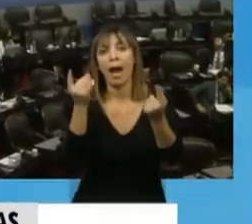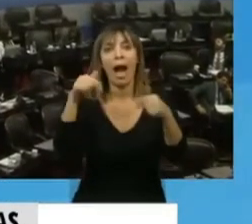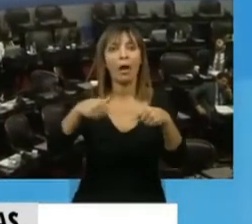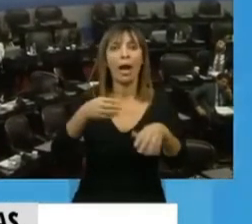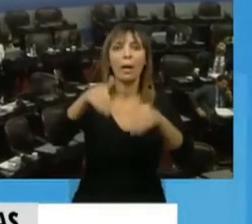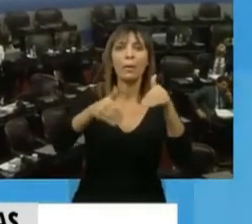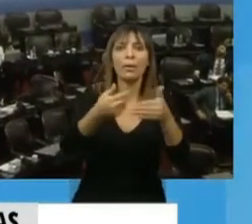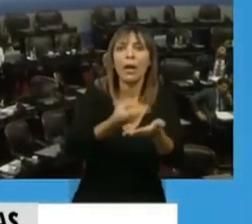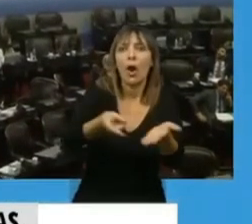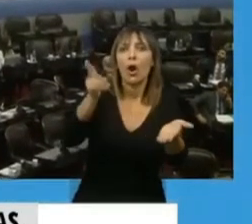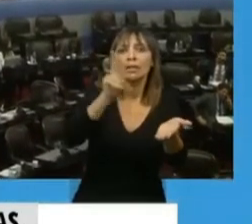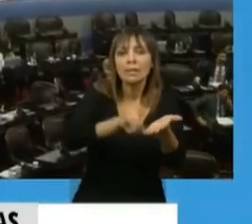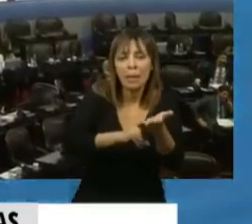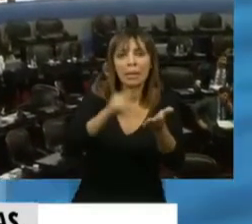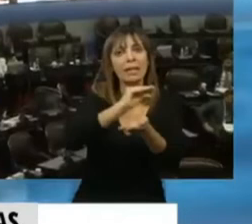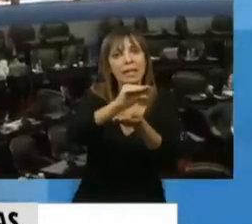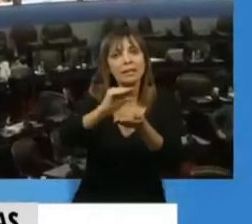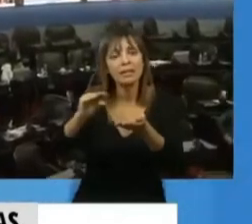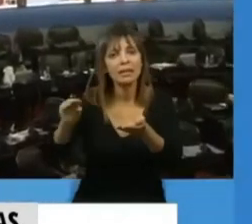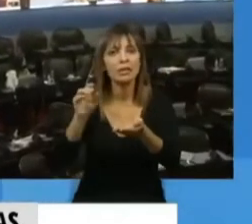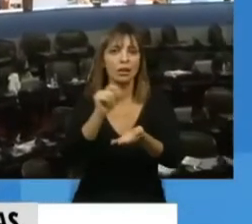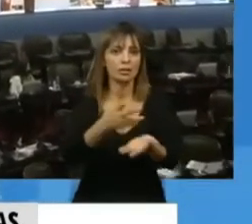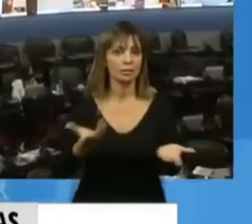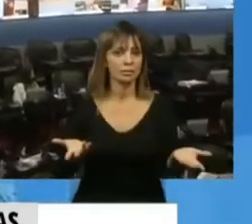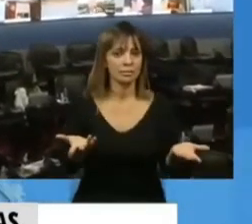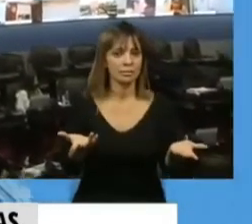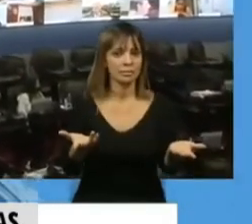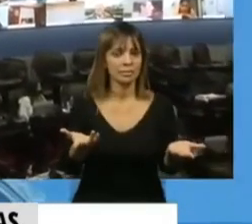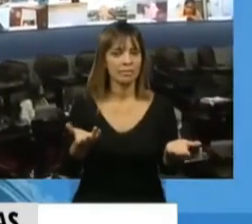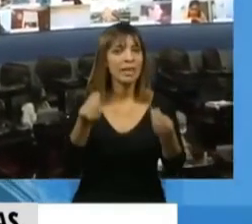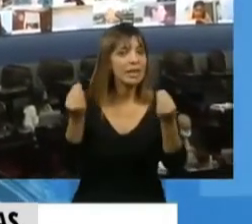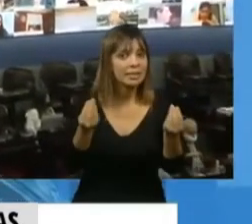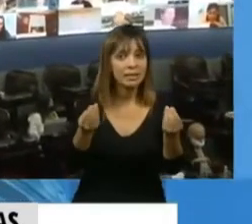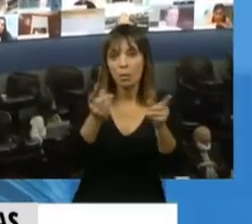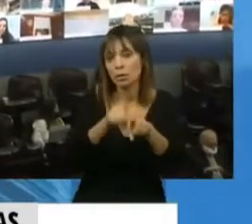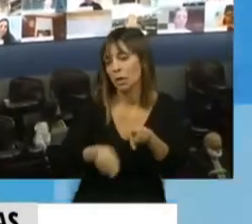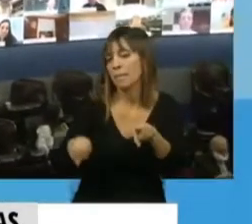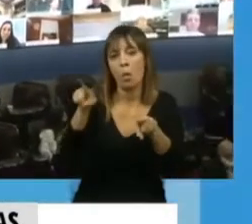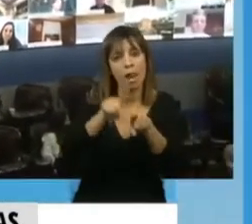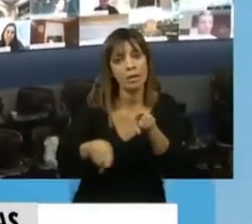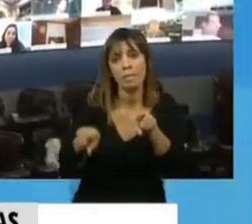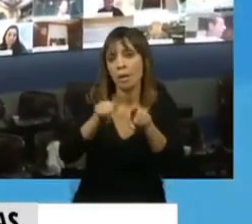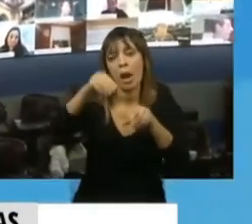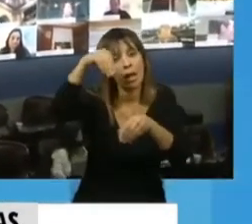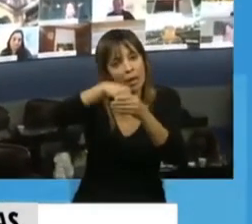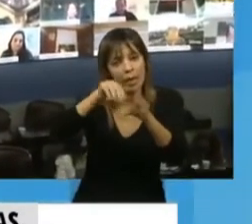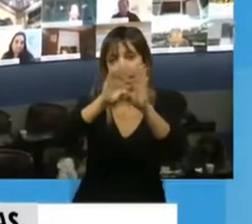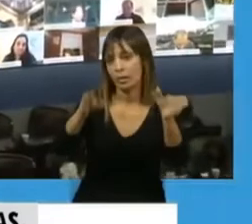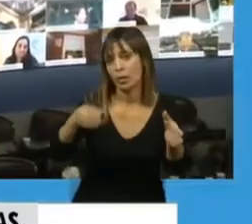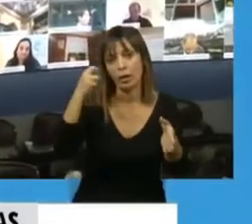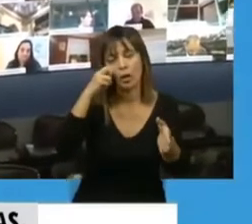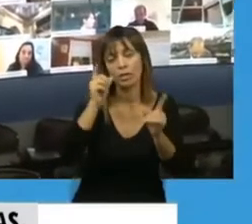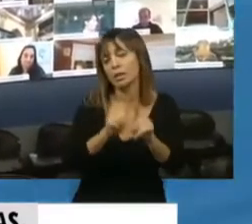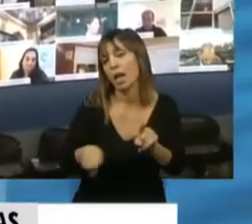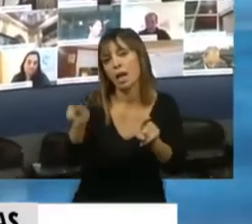votando otra vez la reasignación arbitraria de partidas, que es lo que se hace sistemáticamente en este Congreso. Por eso